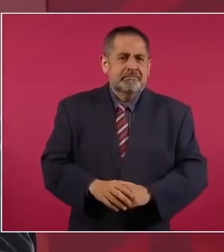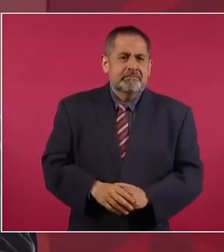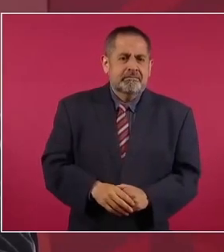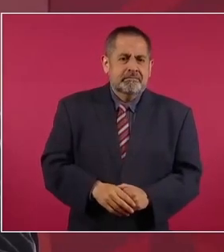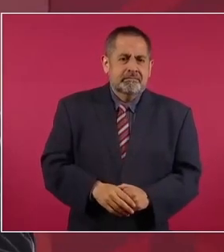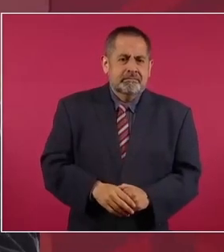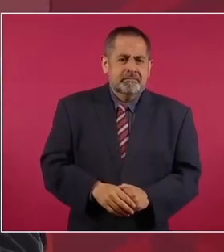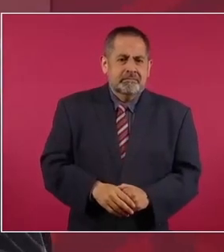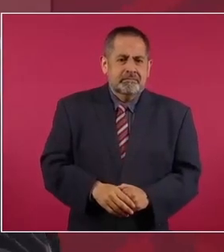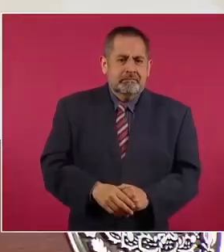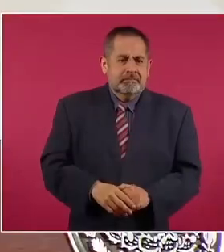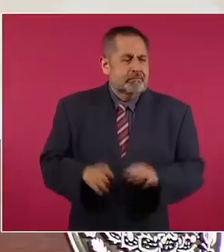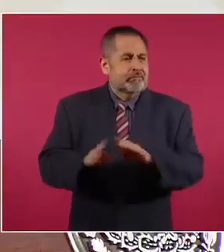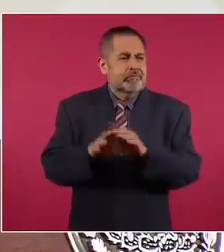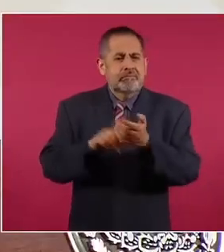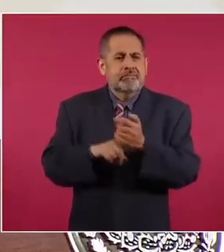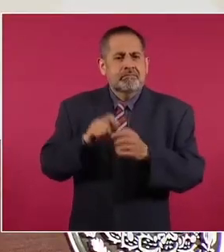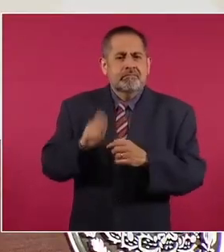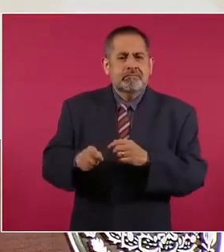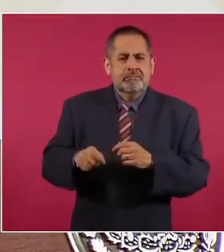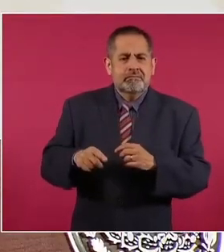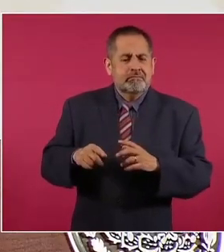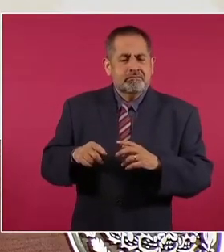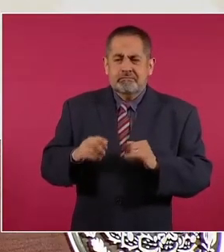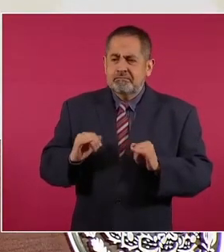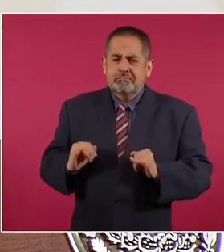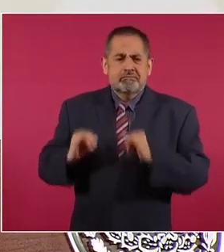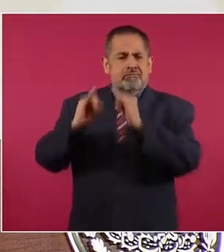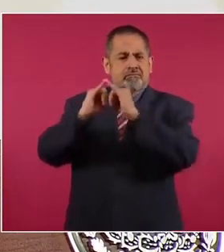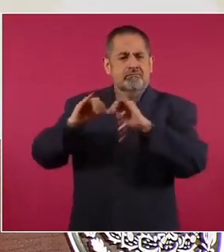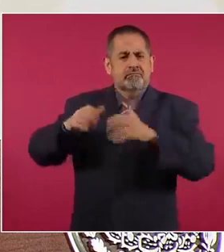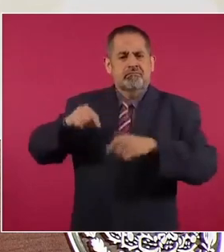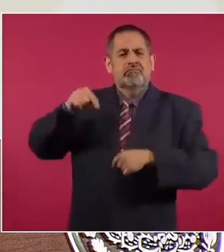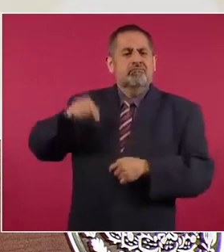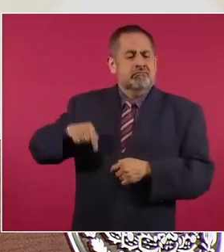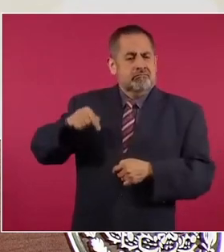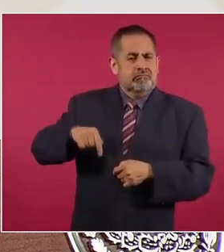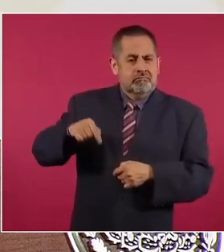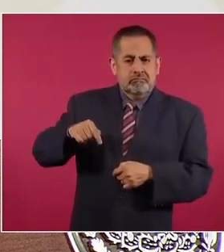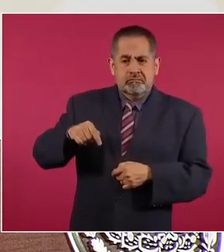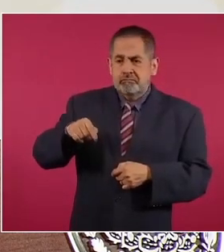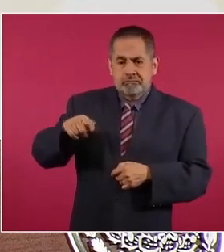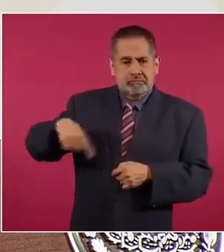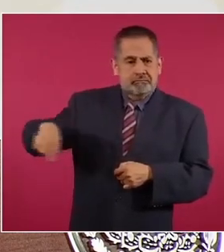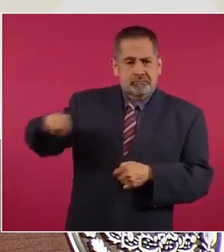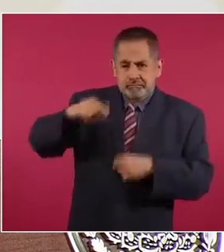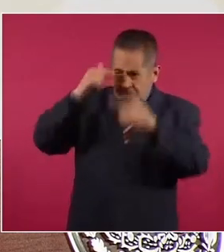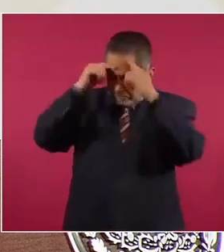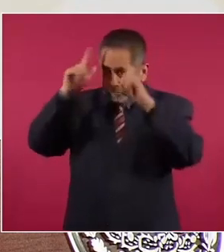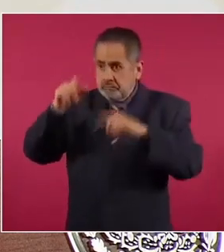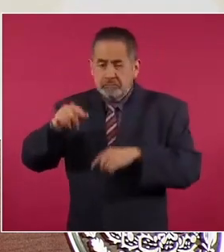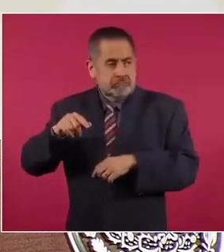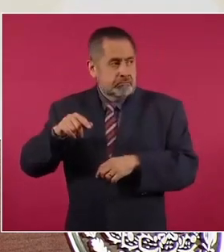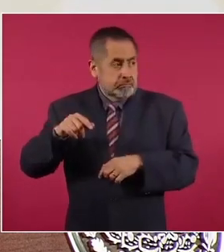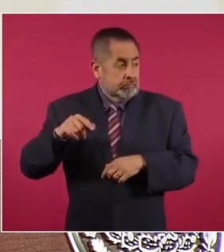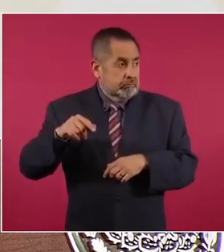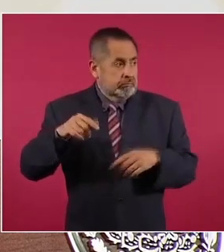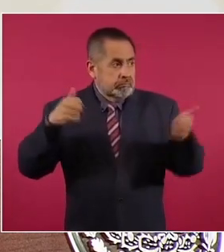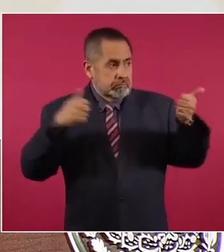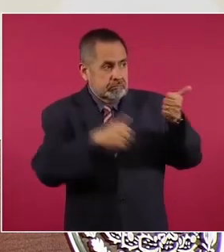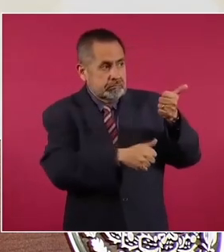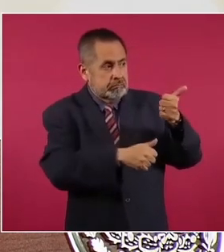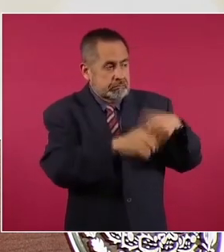Una institución que se somete a un medio de información,